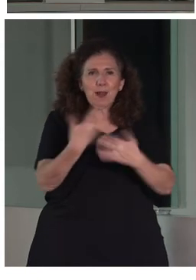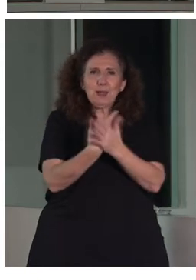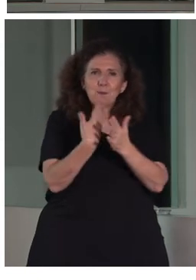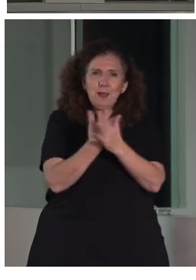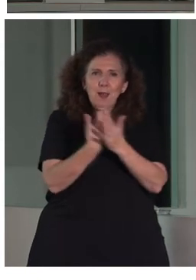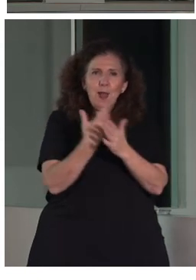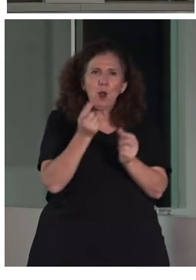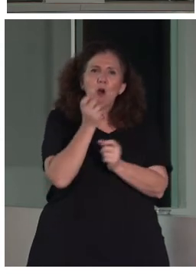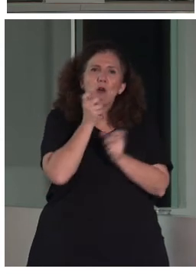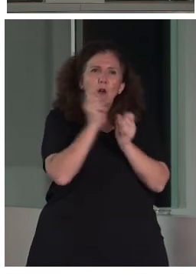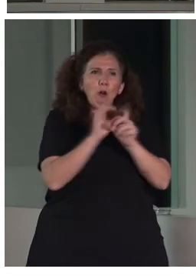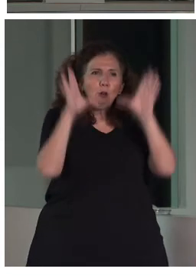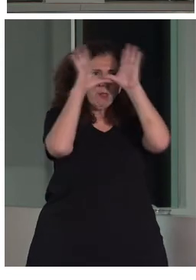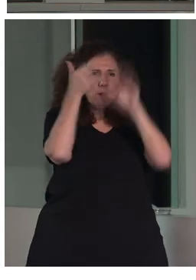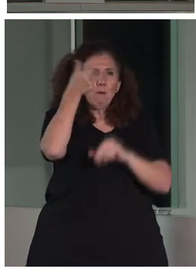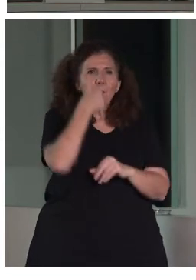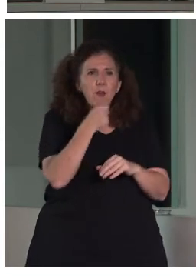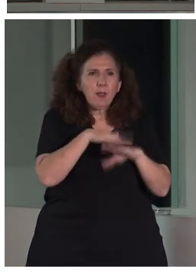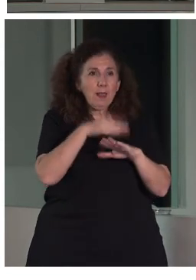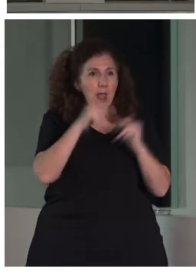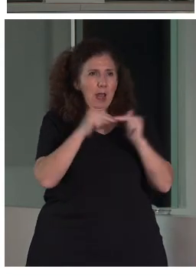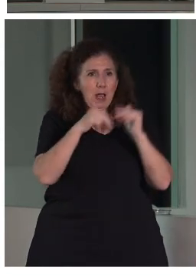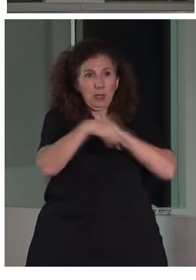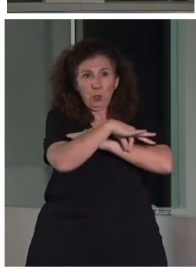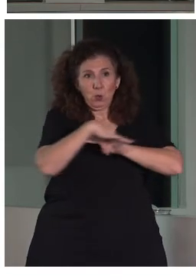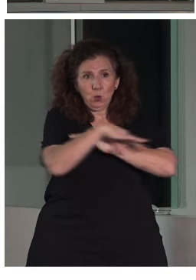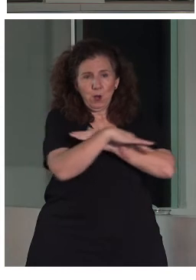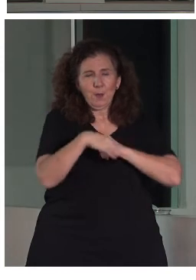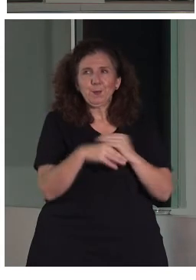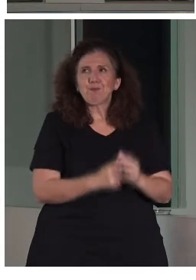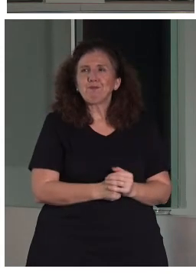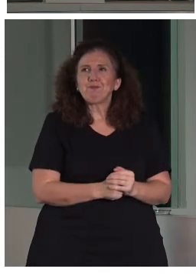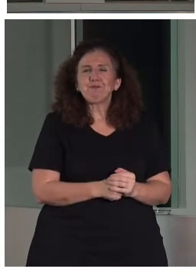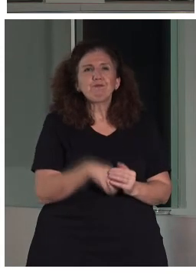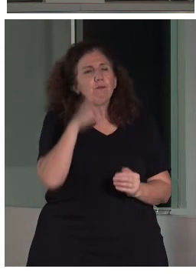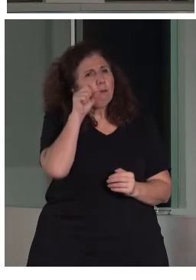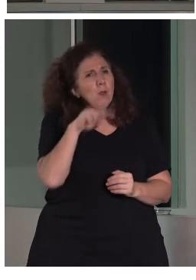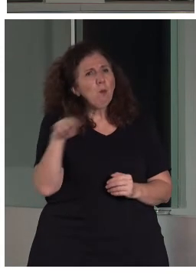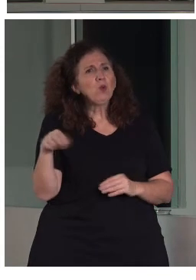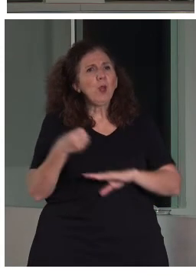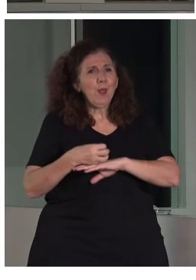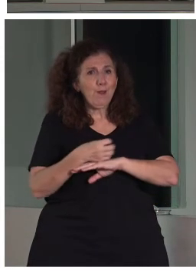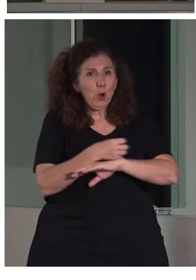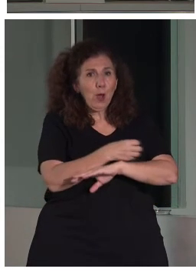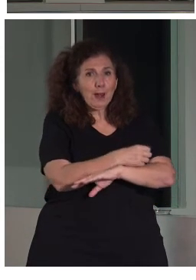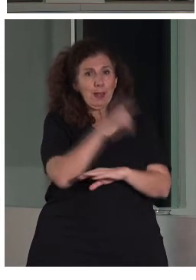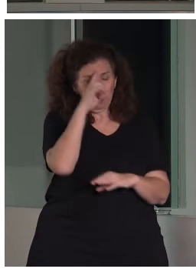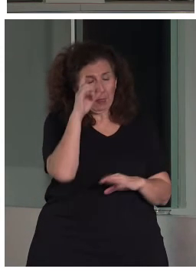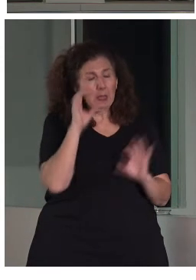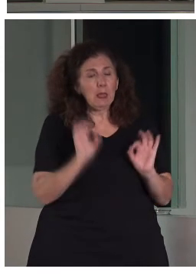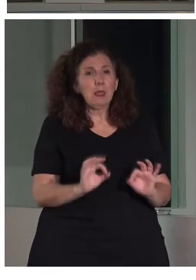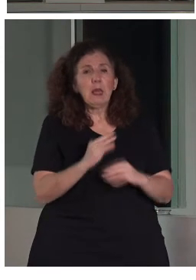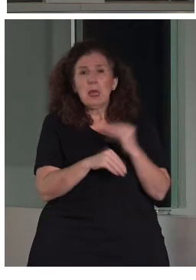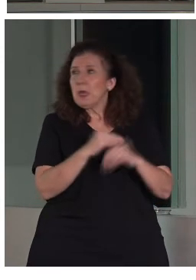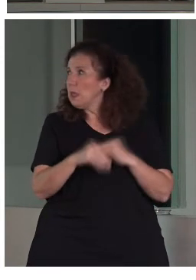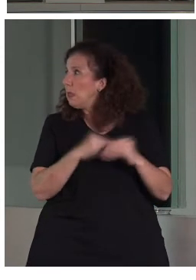familiarizar un poco con esta disciplina. En el Museo del Ferrocarril pues hicimos también un pasquín